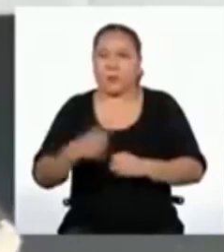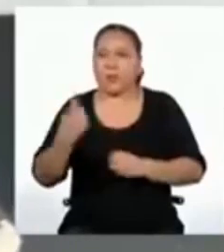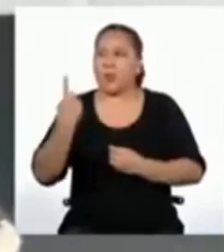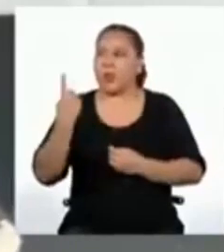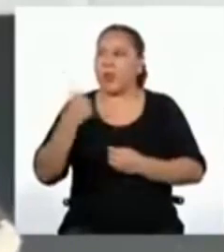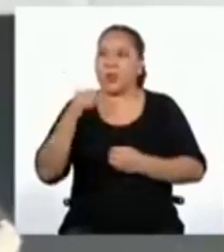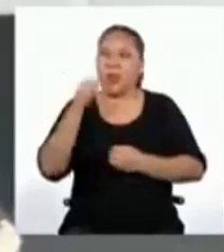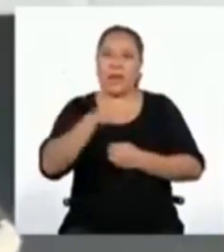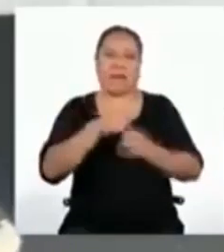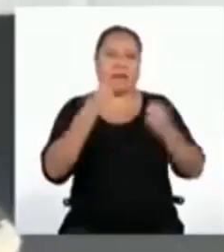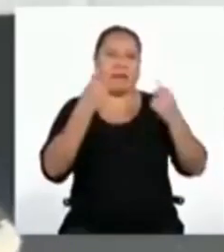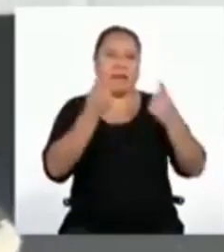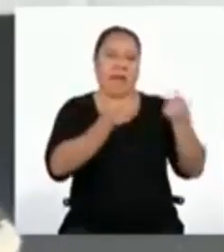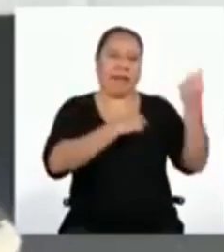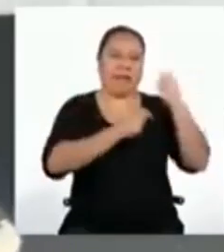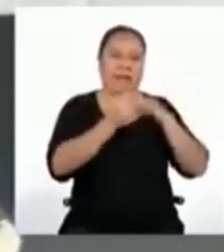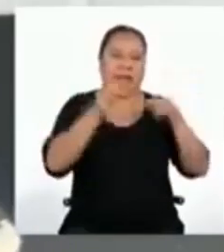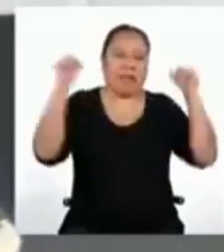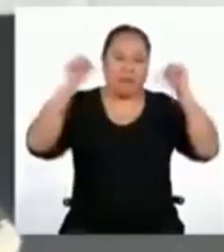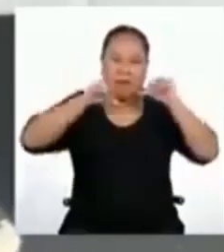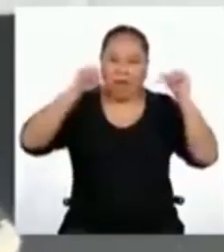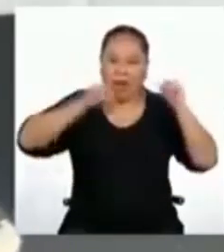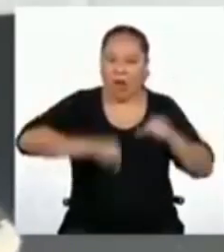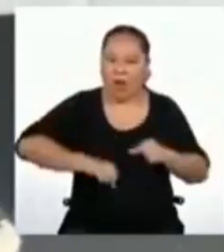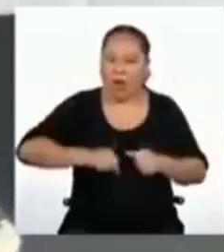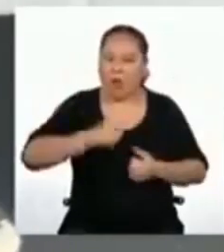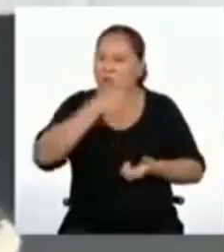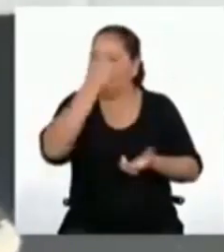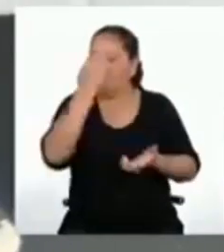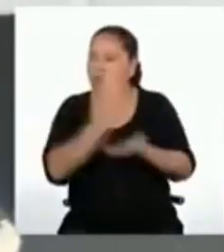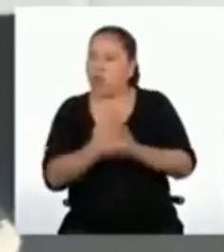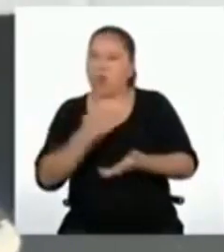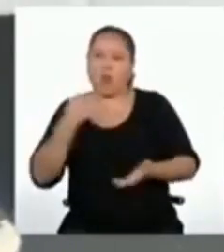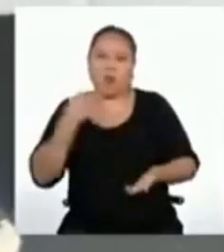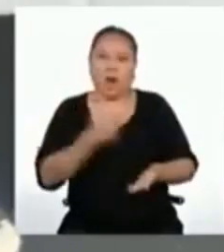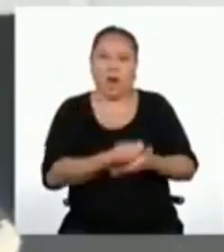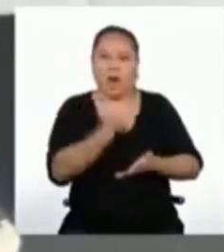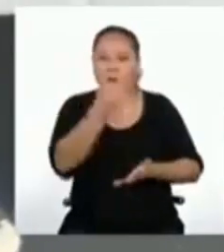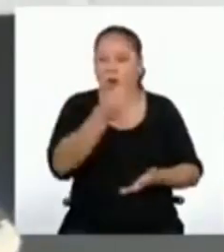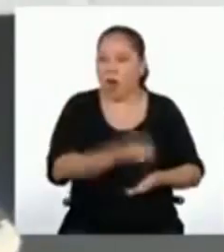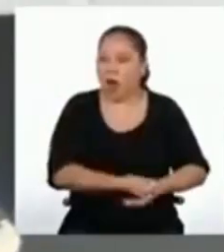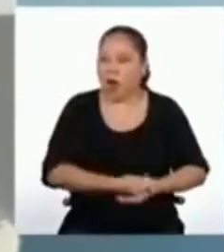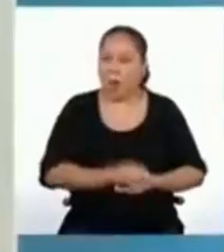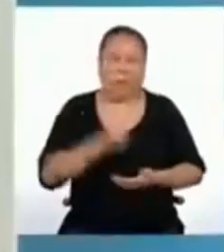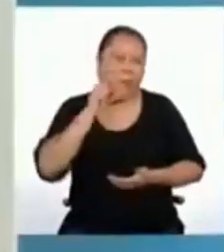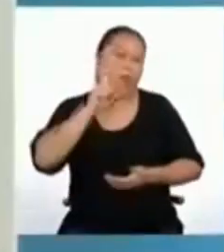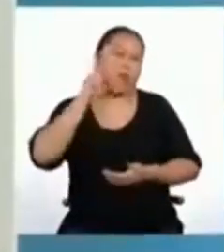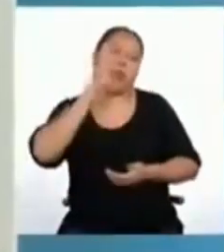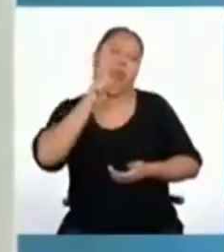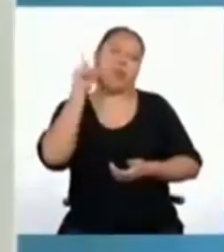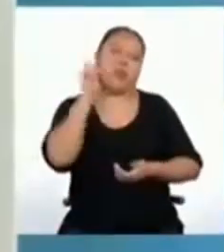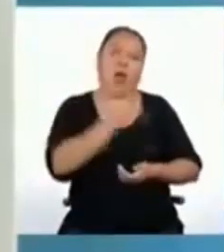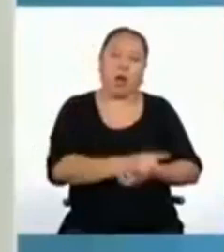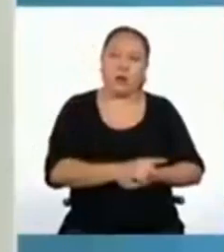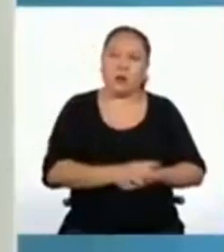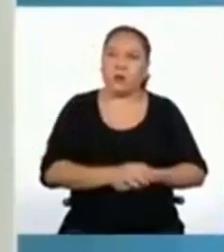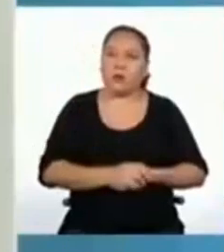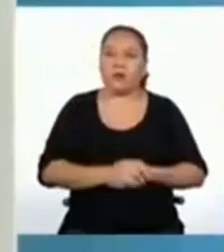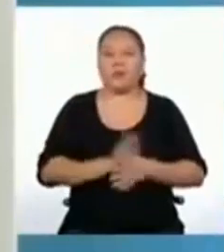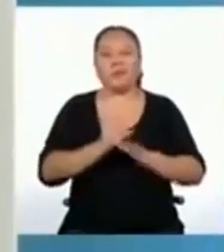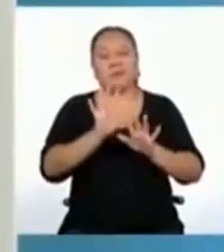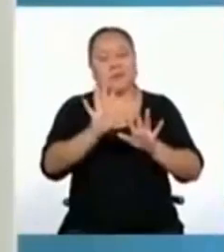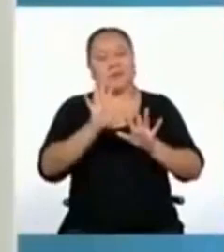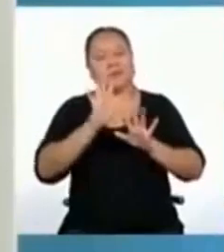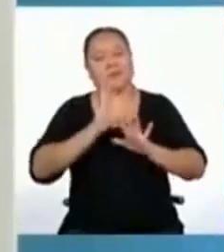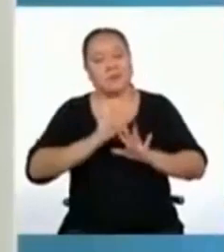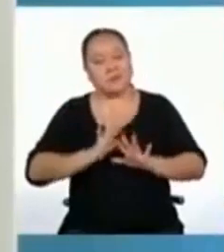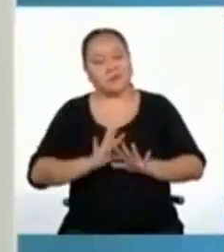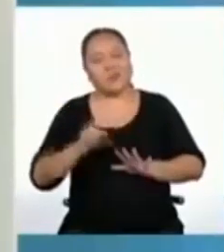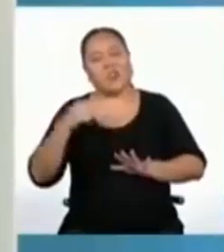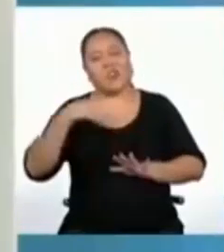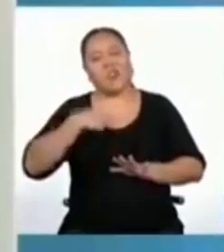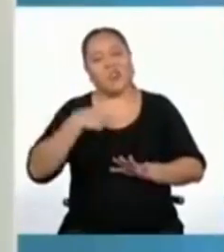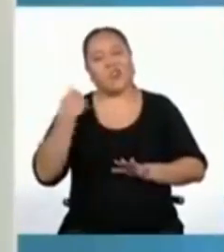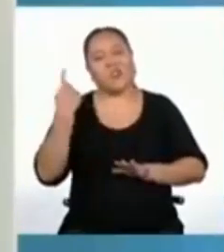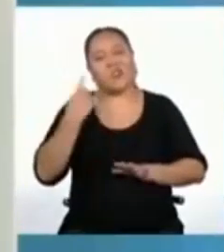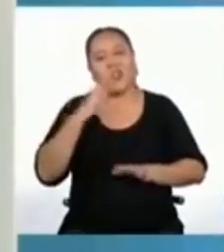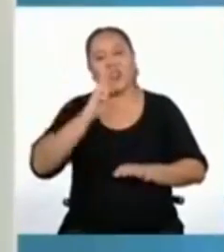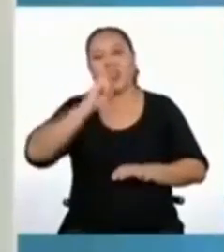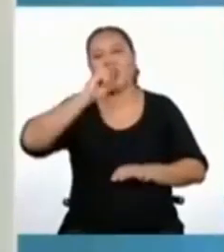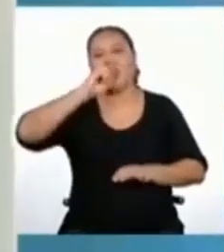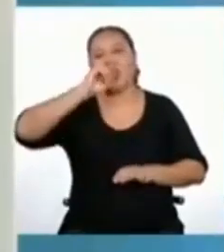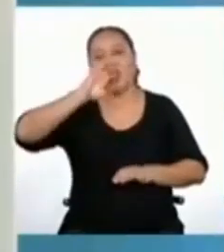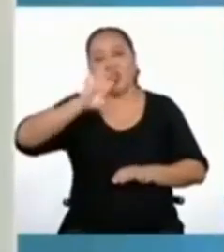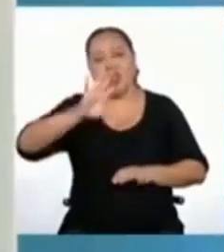esta tienda es la peor, nunca compren aquí, son unos estafadores. Bueno, yo solo te doy